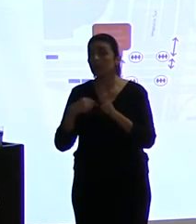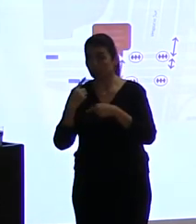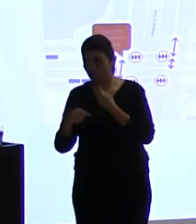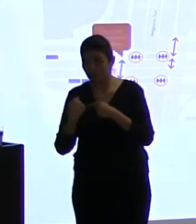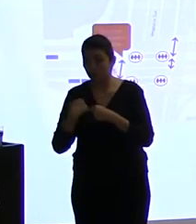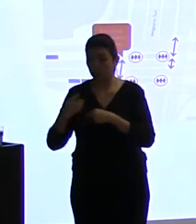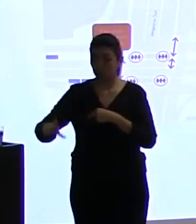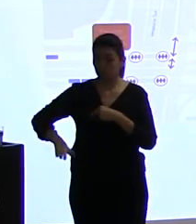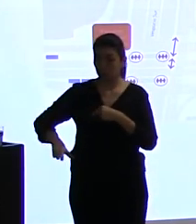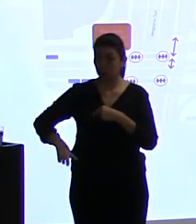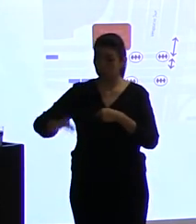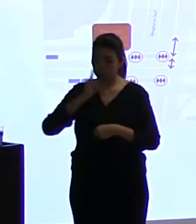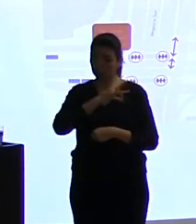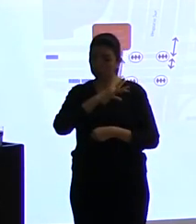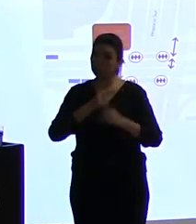entiende.